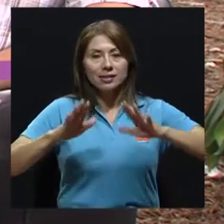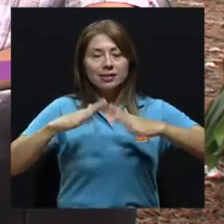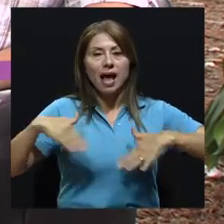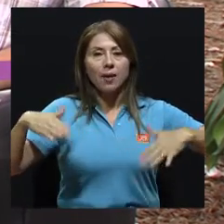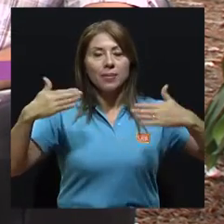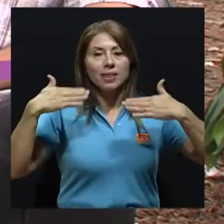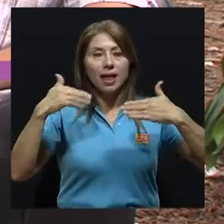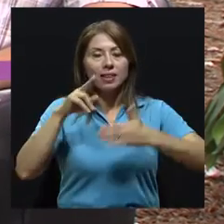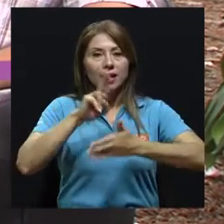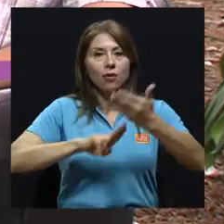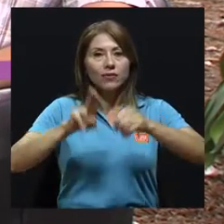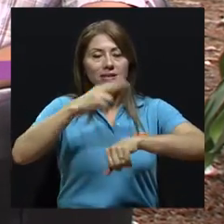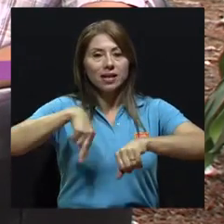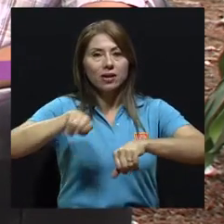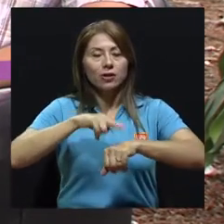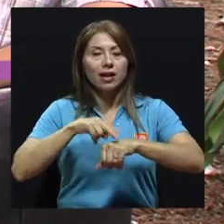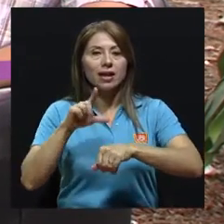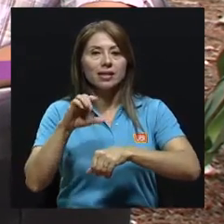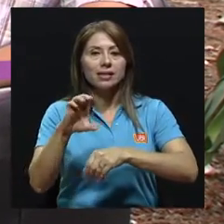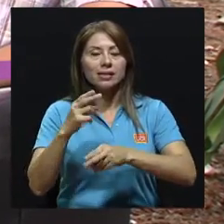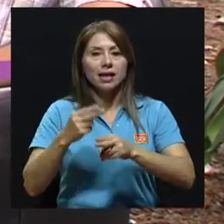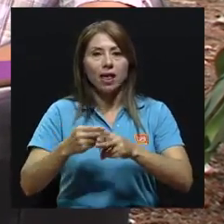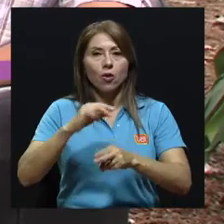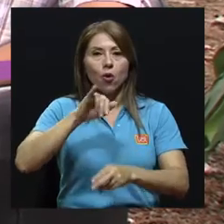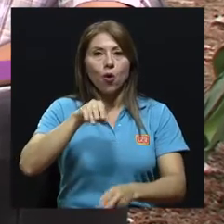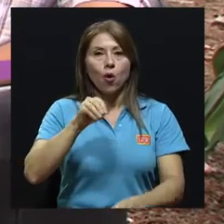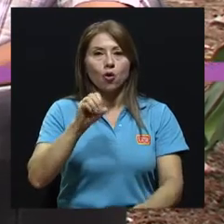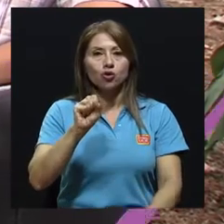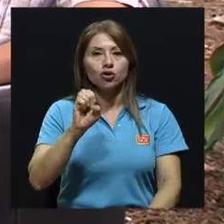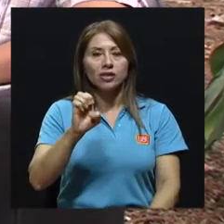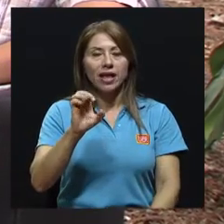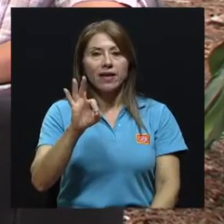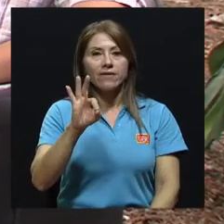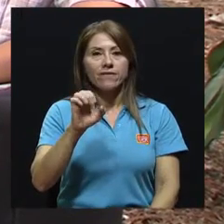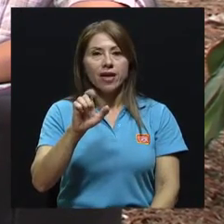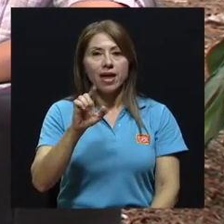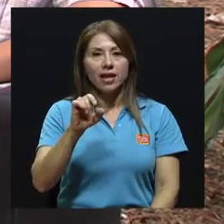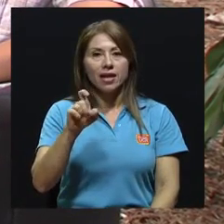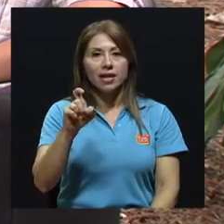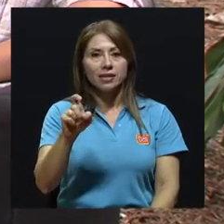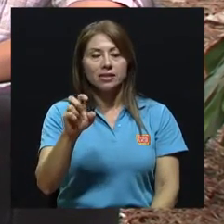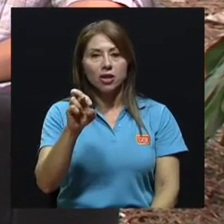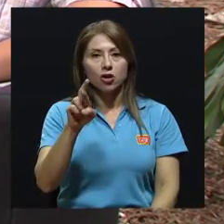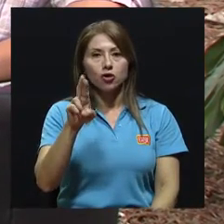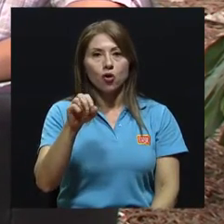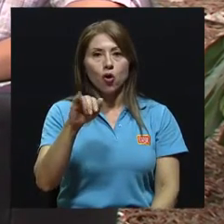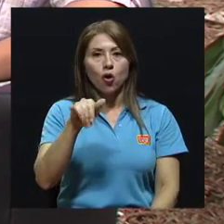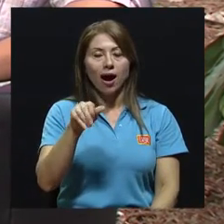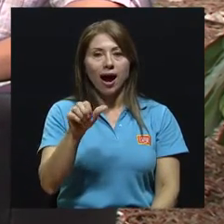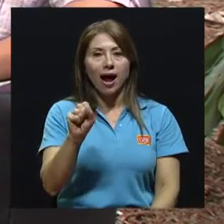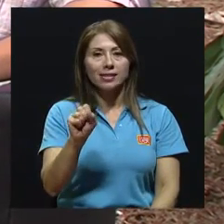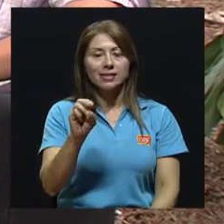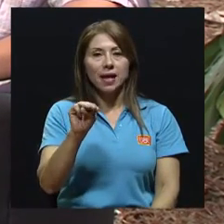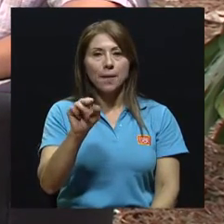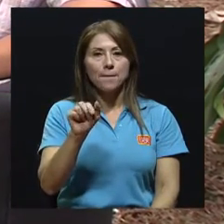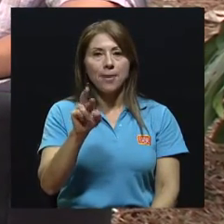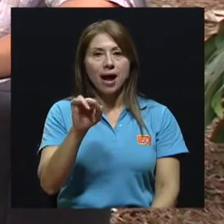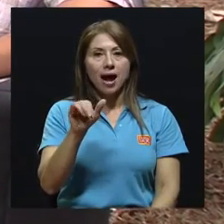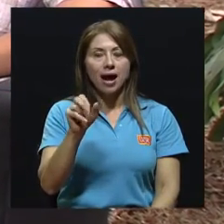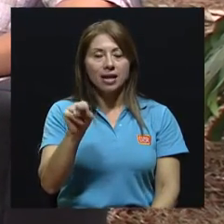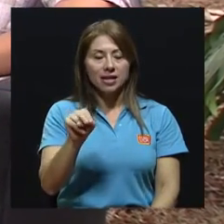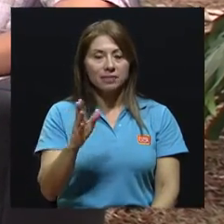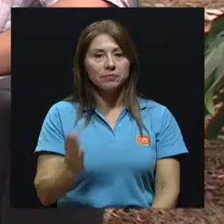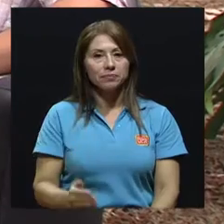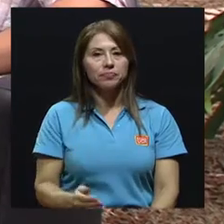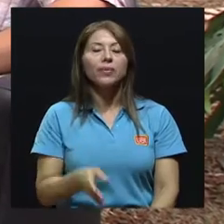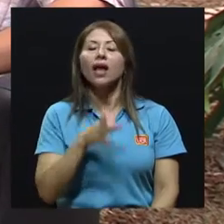Ambiental de la Universidad Nacional, el licenciado José Félix Rojas Marín, que muy gentilmente nos acompaña. Y José Félix, hablábamos